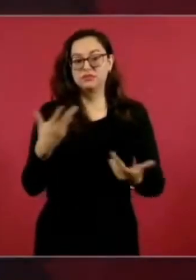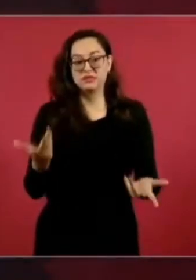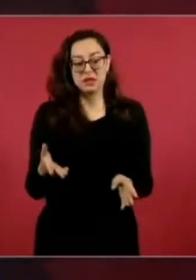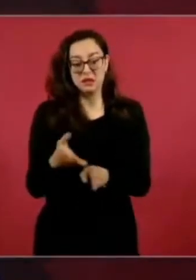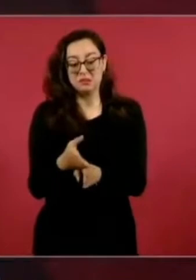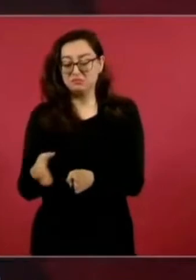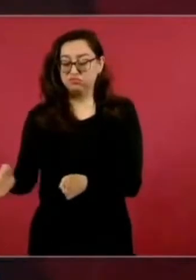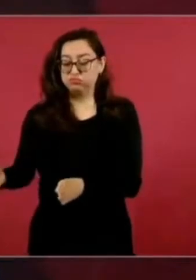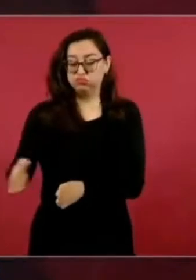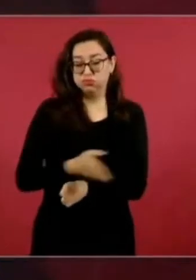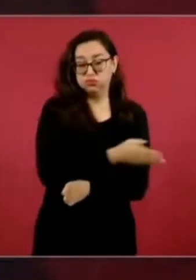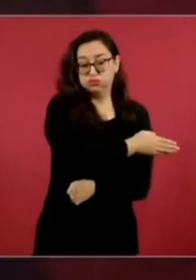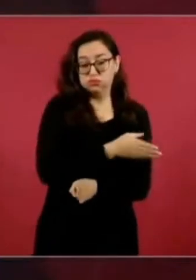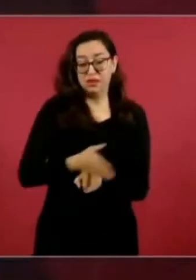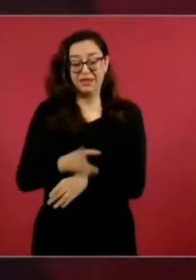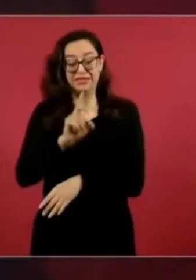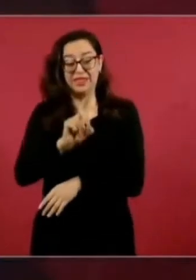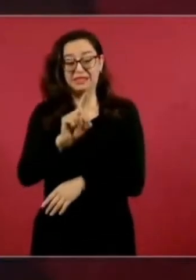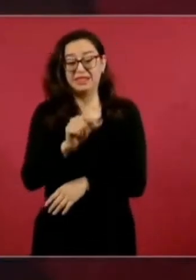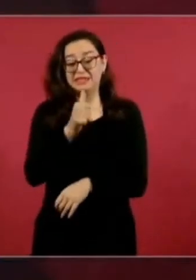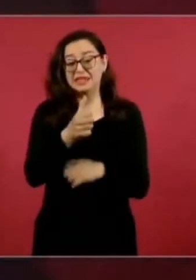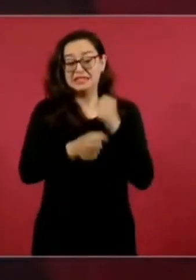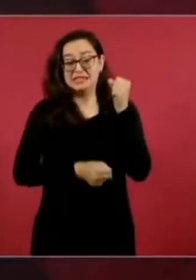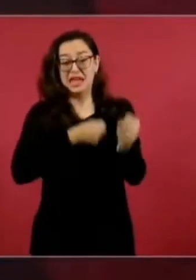que se llevó a cabo,